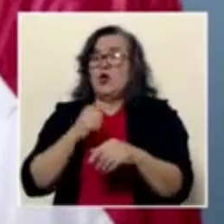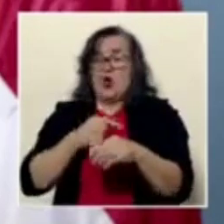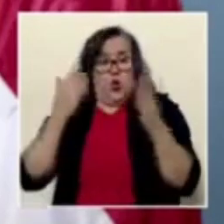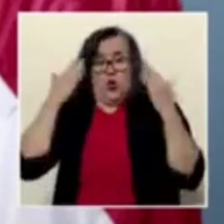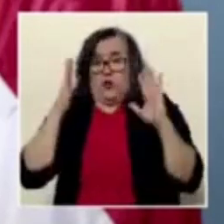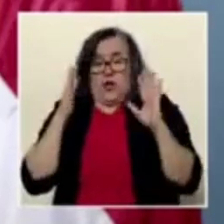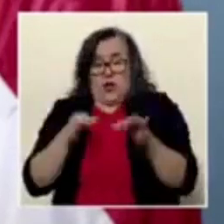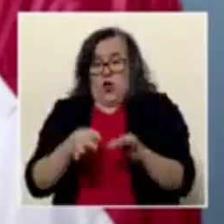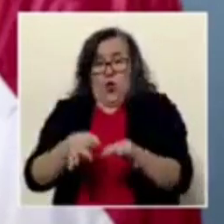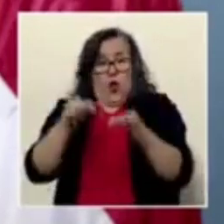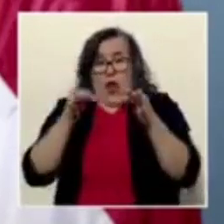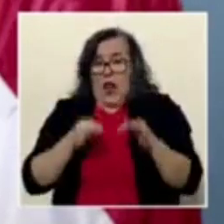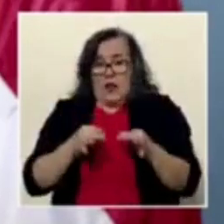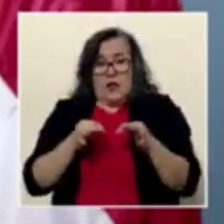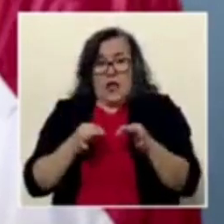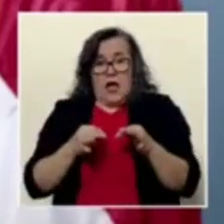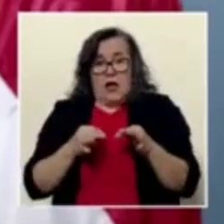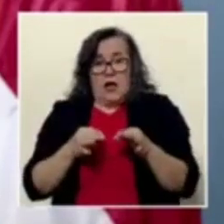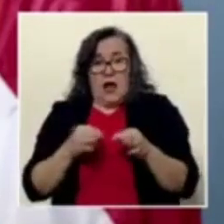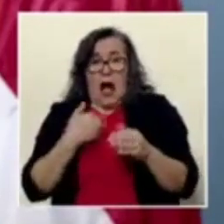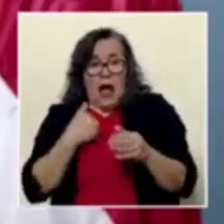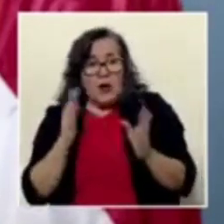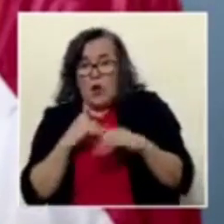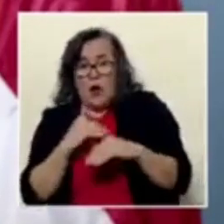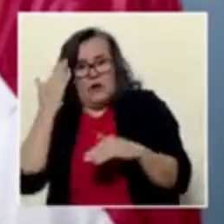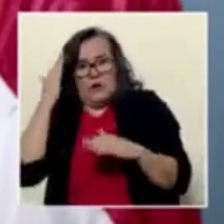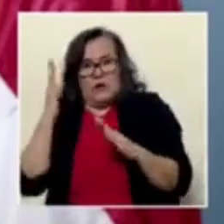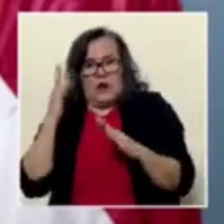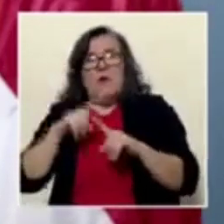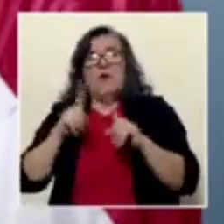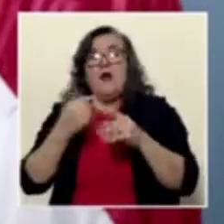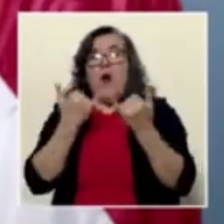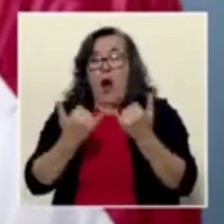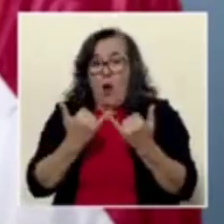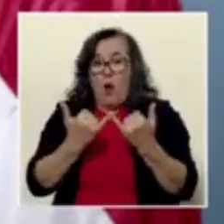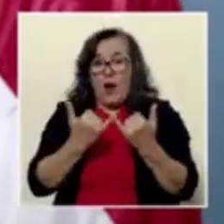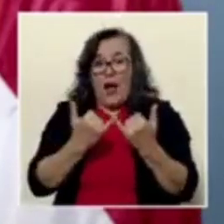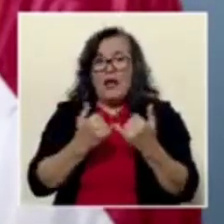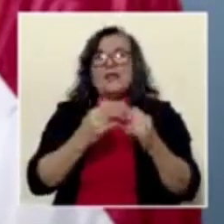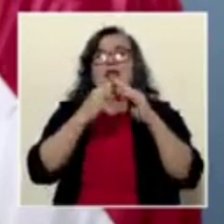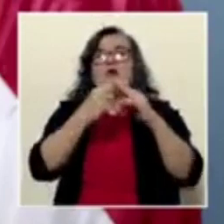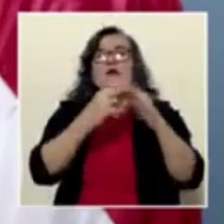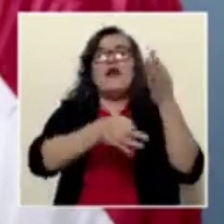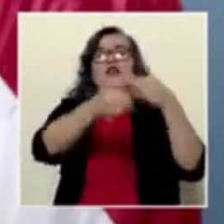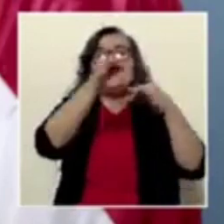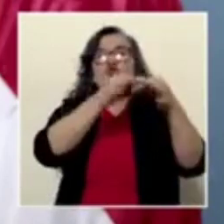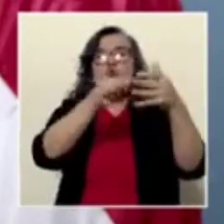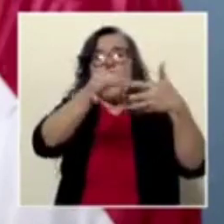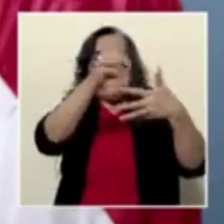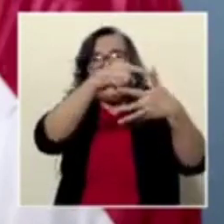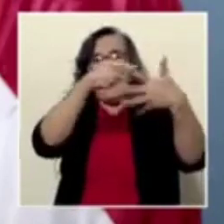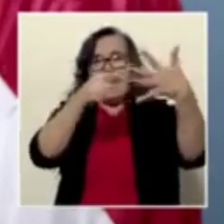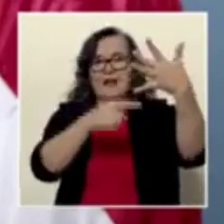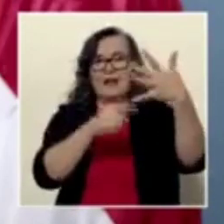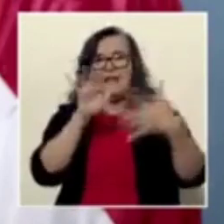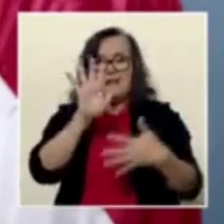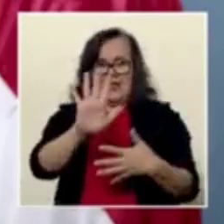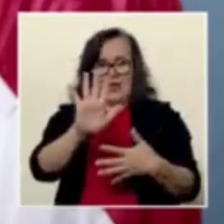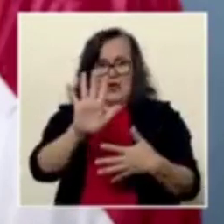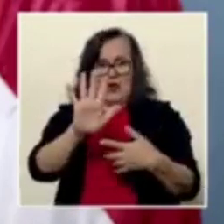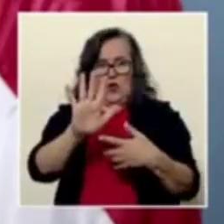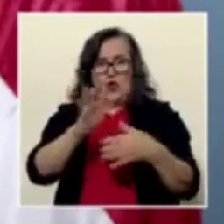Lo que hay que hacer mientras tanto es nombrar a los suplentes y que la Junta Directiva vuelva a sesionar